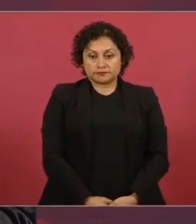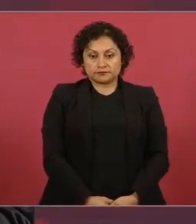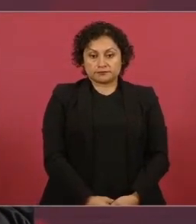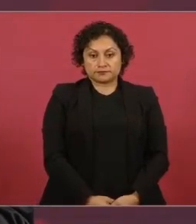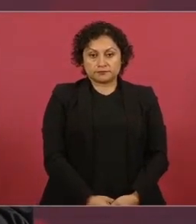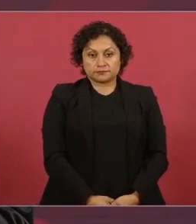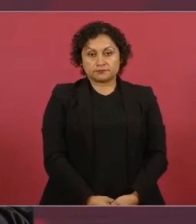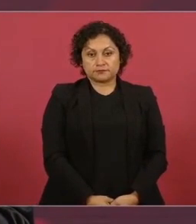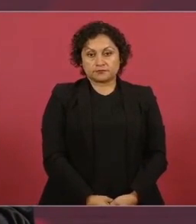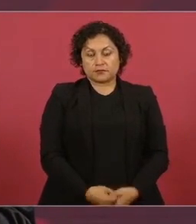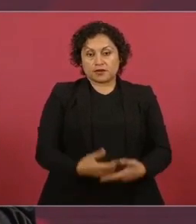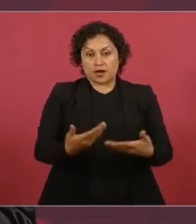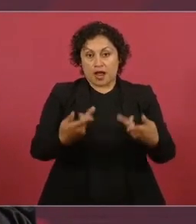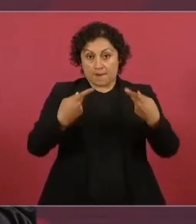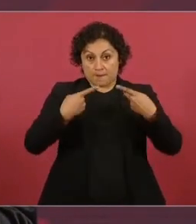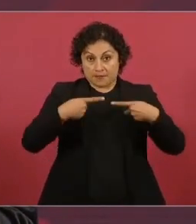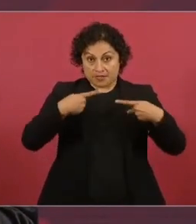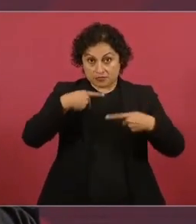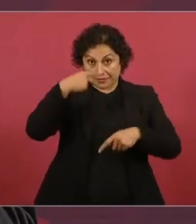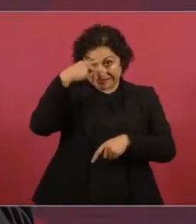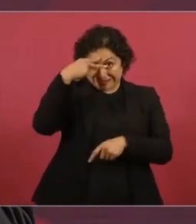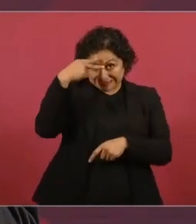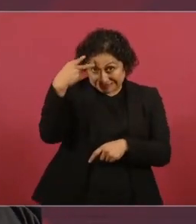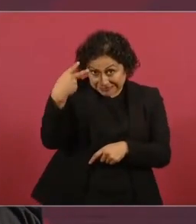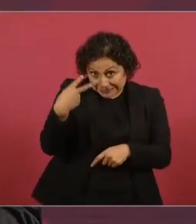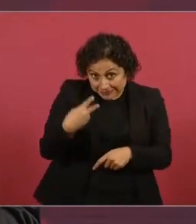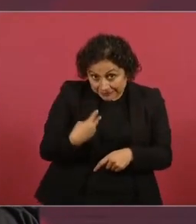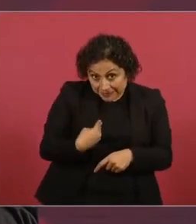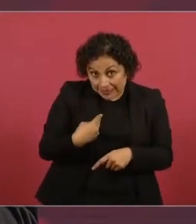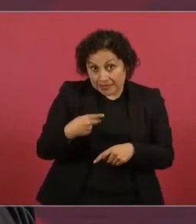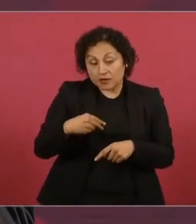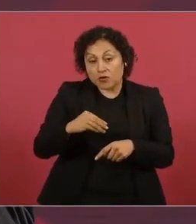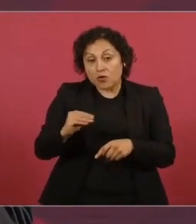México, en San Francisco